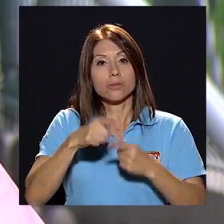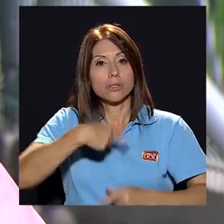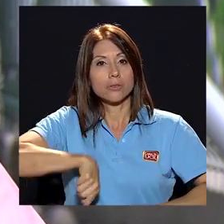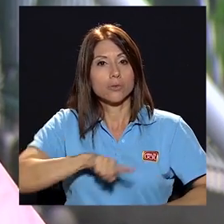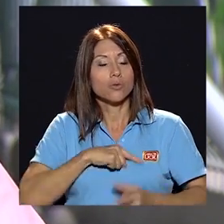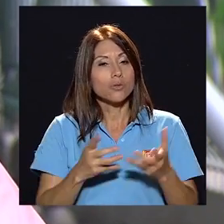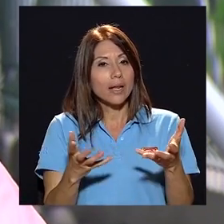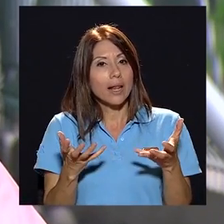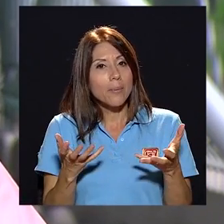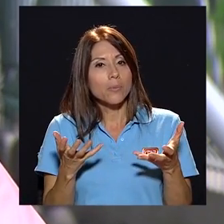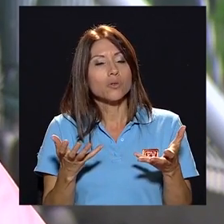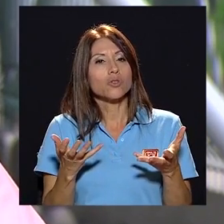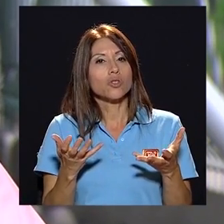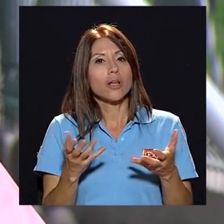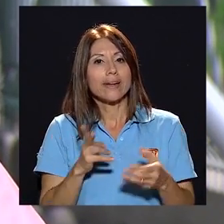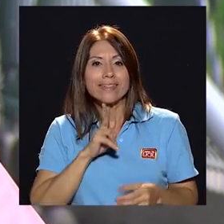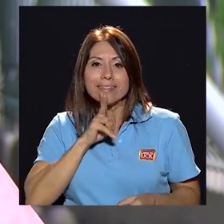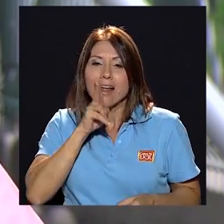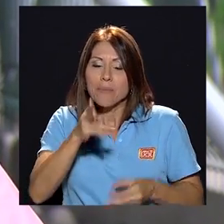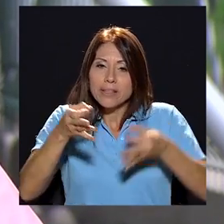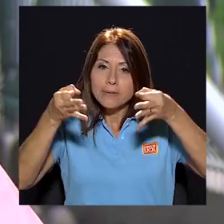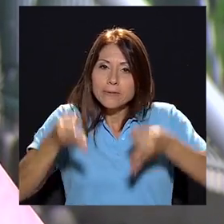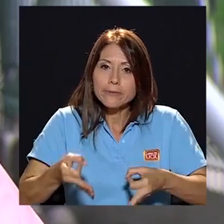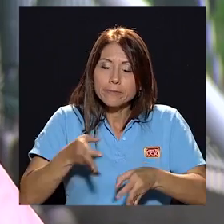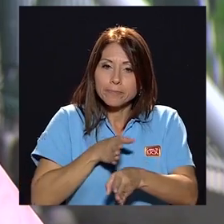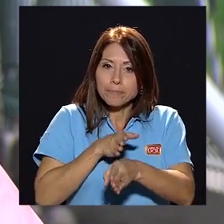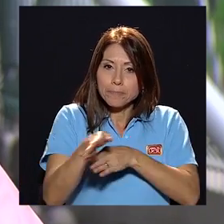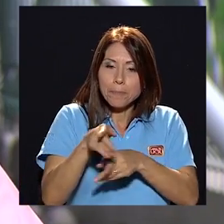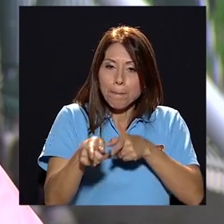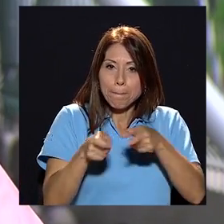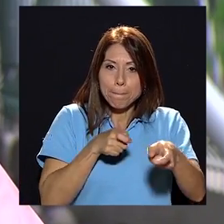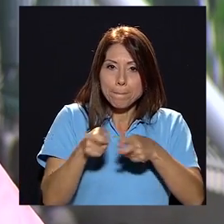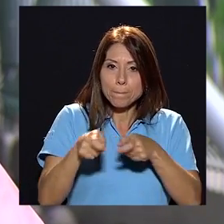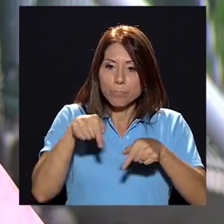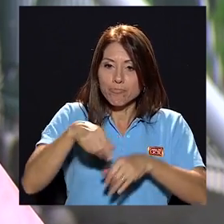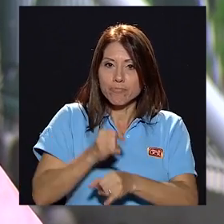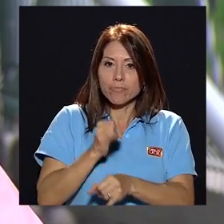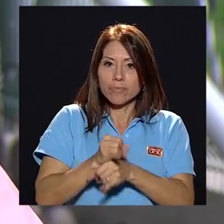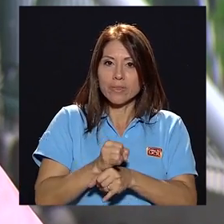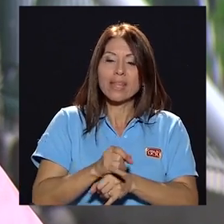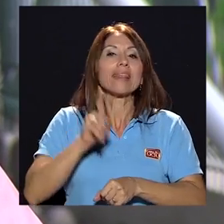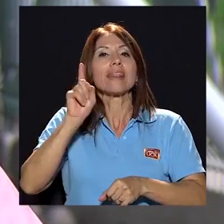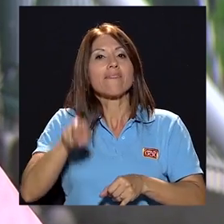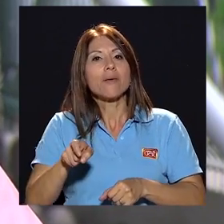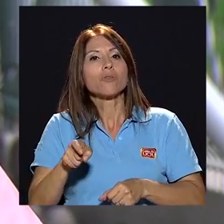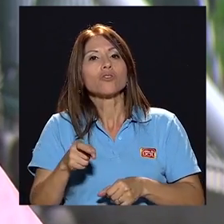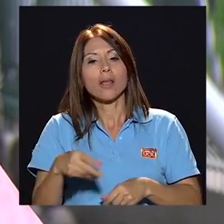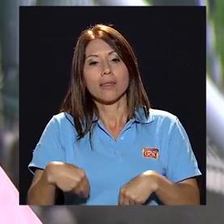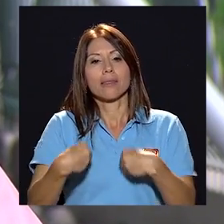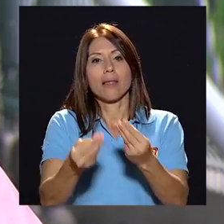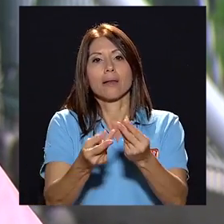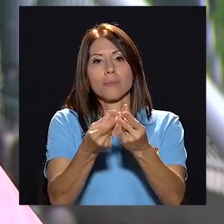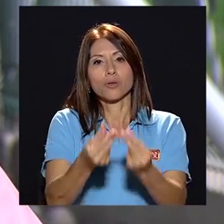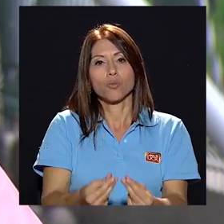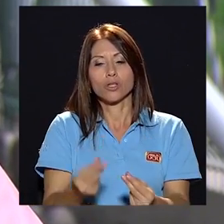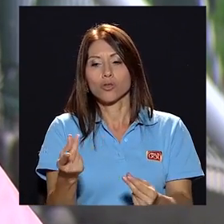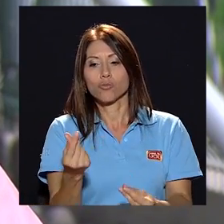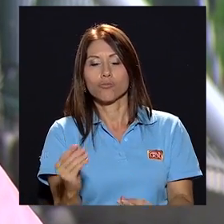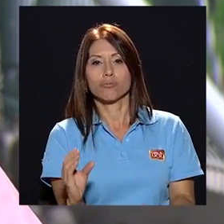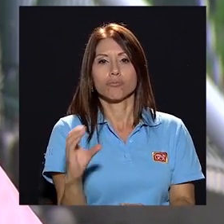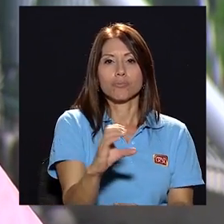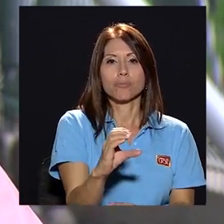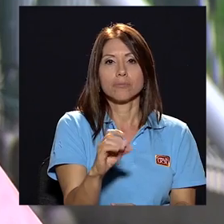entonces si queremos verdaderamente contar con carrera administrativa en la institución tenemos que dotarla presupuestariamente y eso se hace